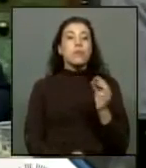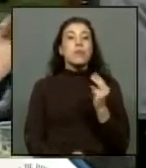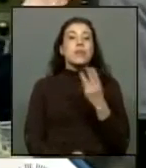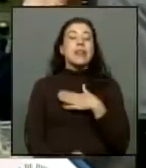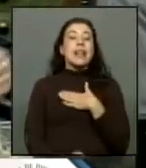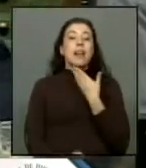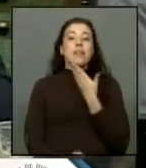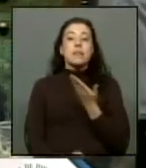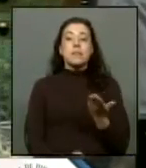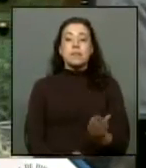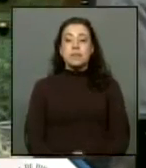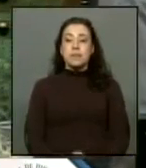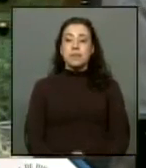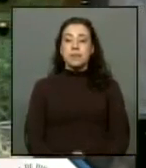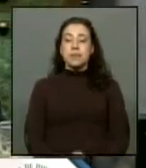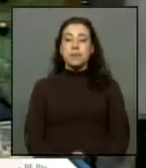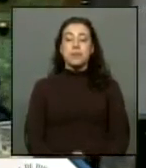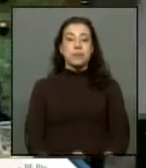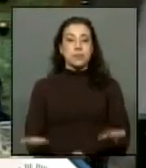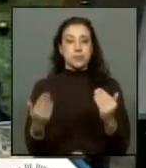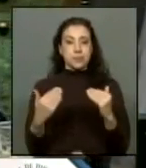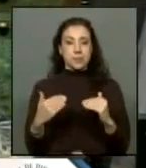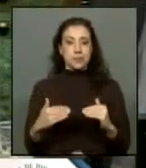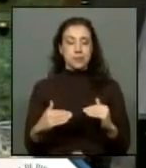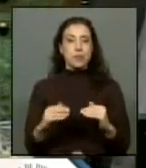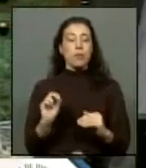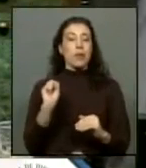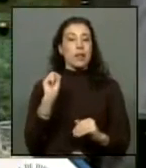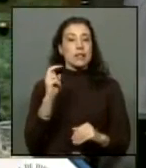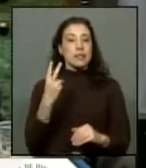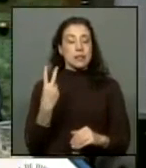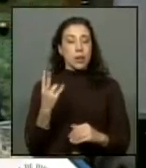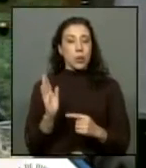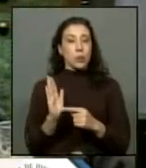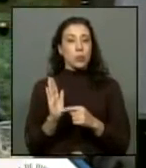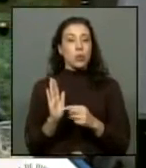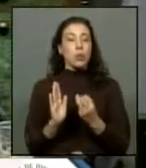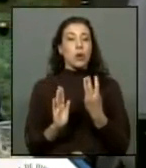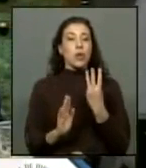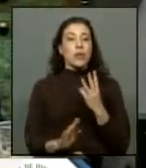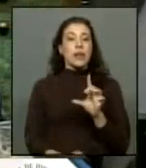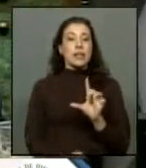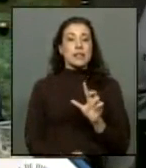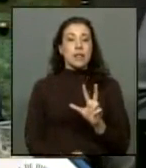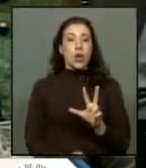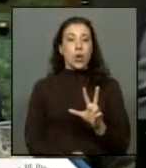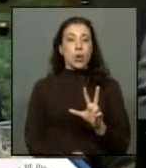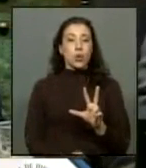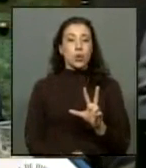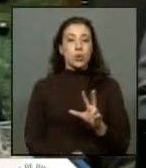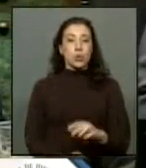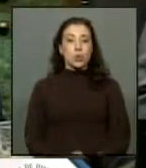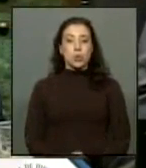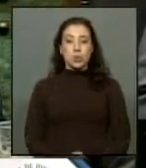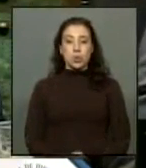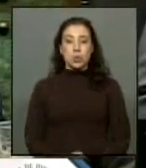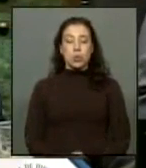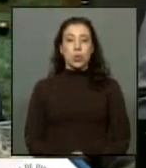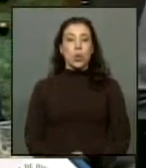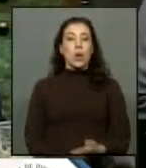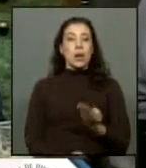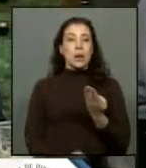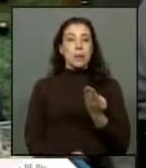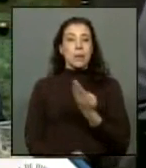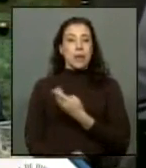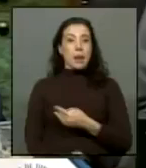por tercera vez en segundo lugar corresponde la resolución número 378 en virtud de la cual se solicita